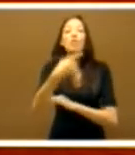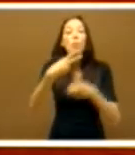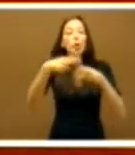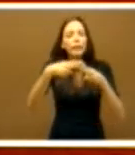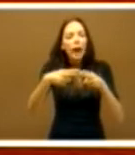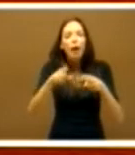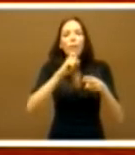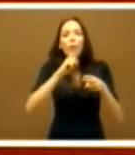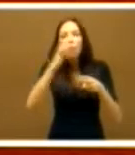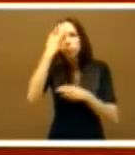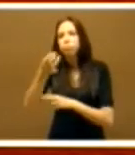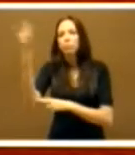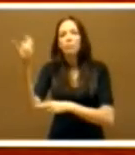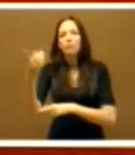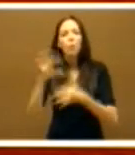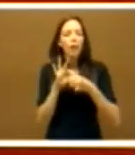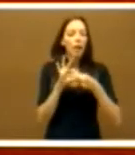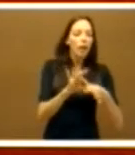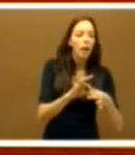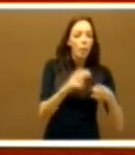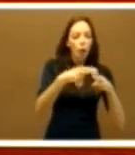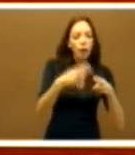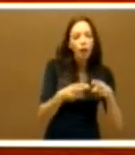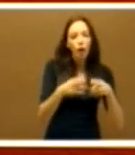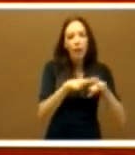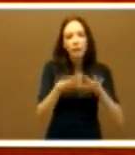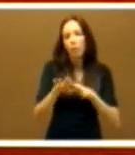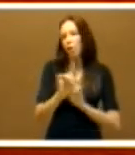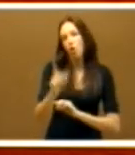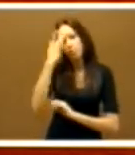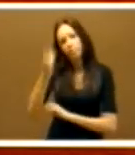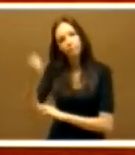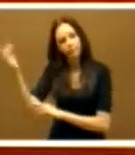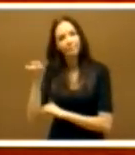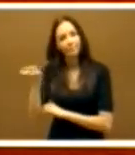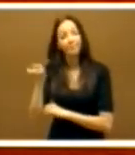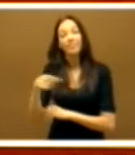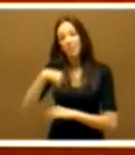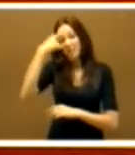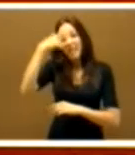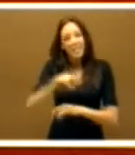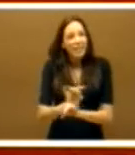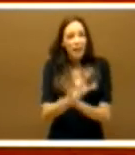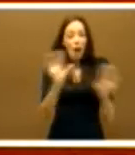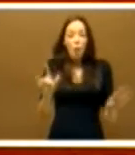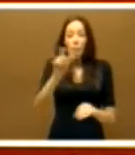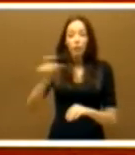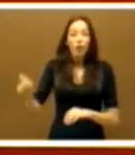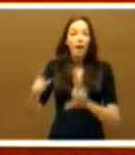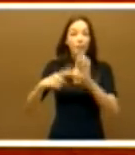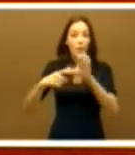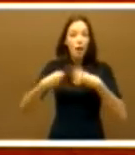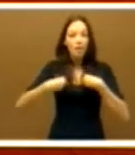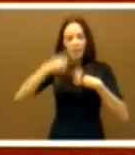no de las ideologías. Estamos convencidos de que los ciudadanos no quieren que las infraestructuras, la sanidad,